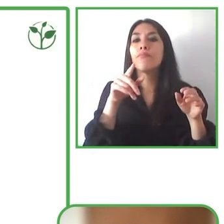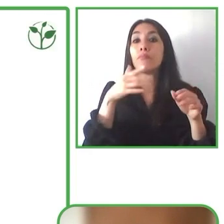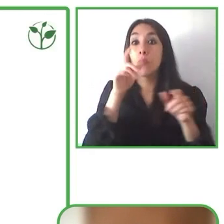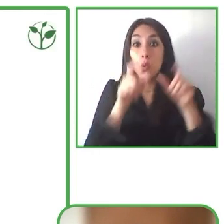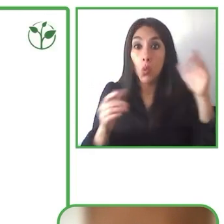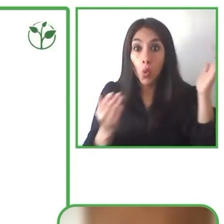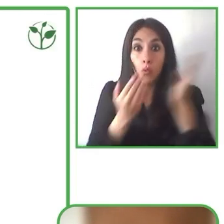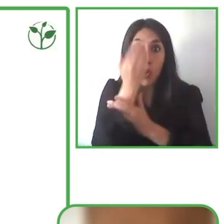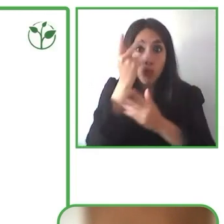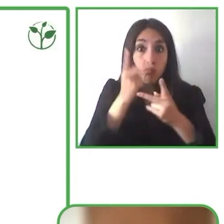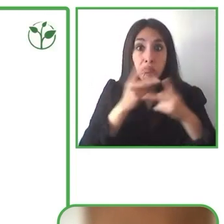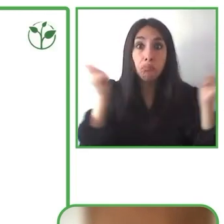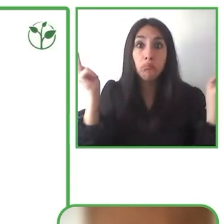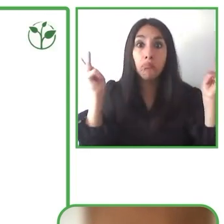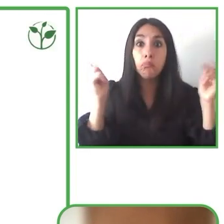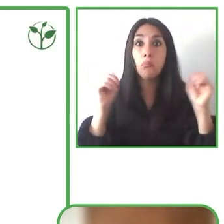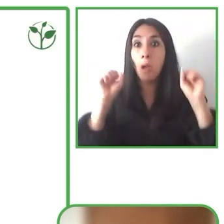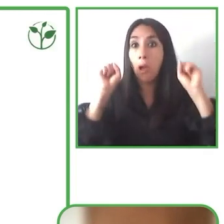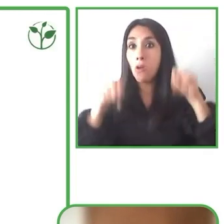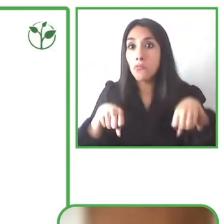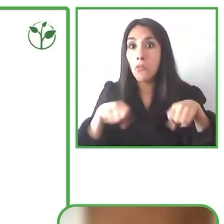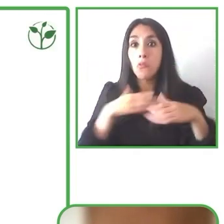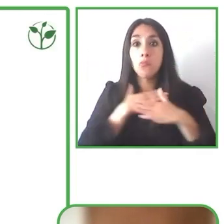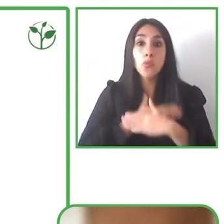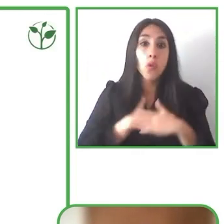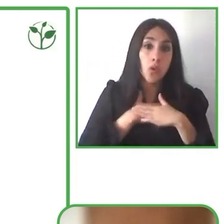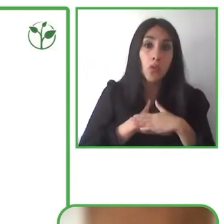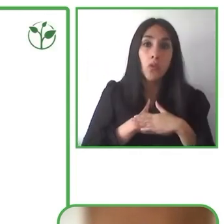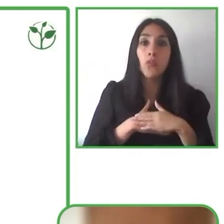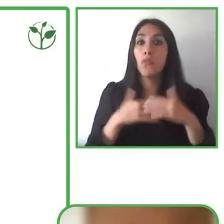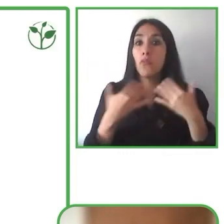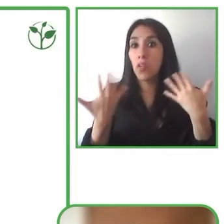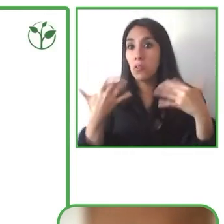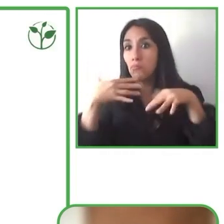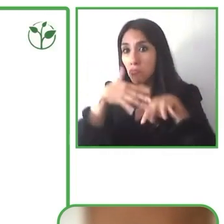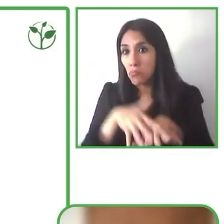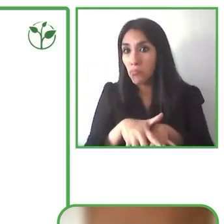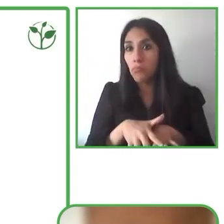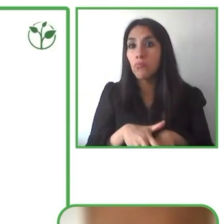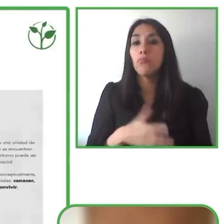de nuestras propuestas nuevas